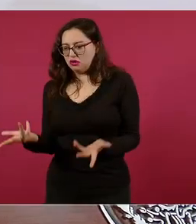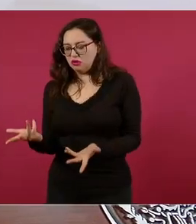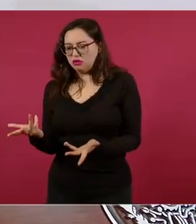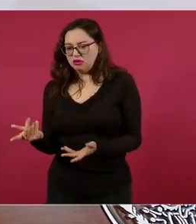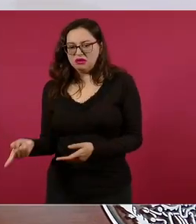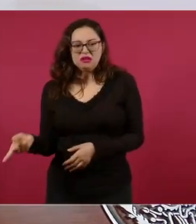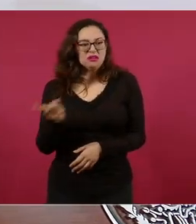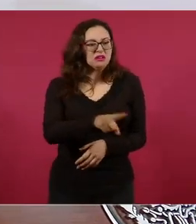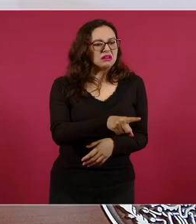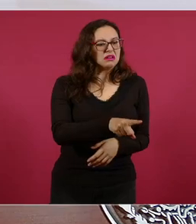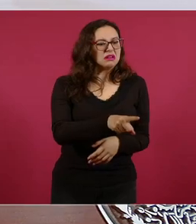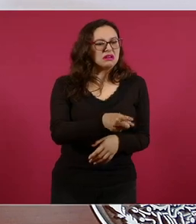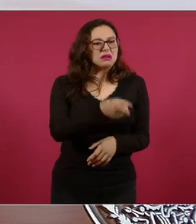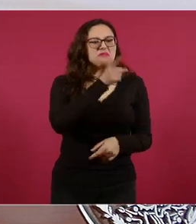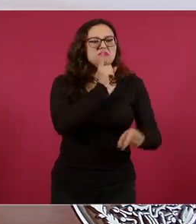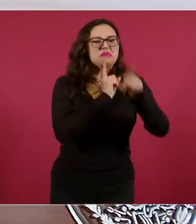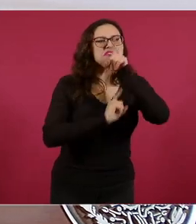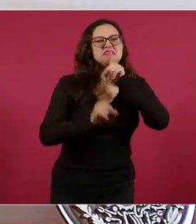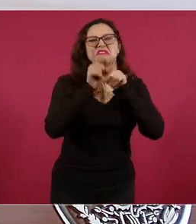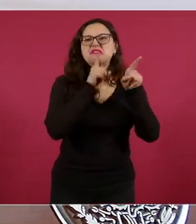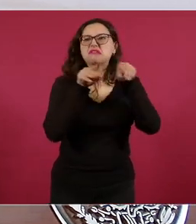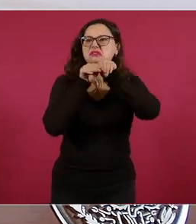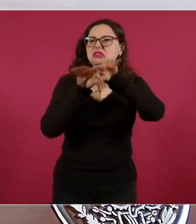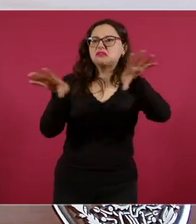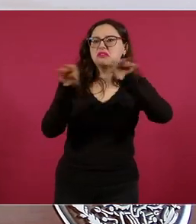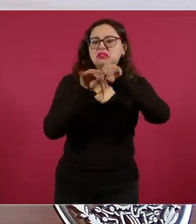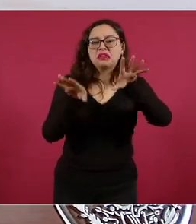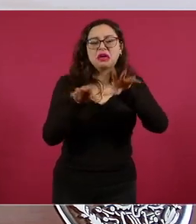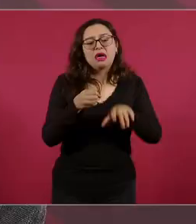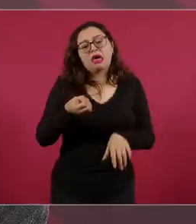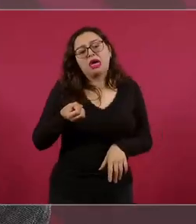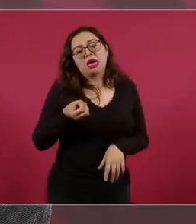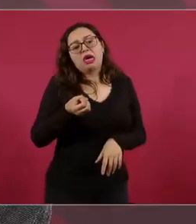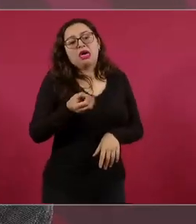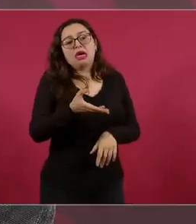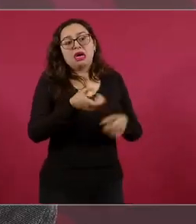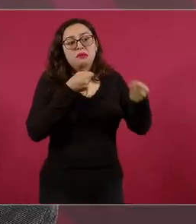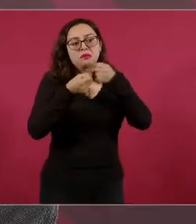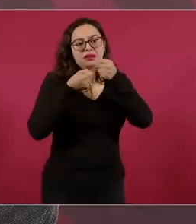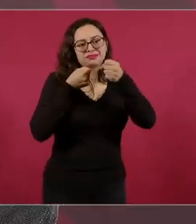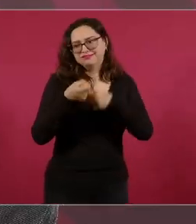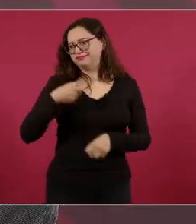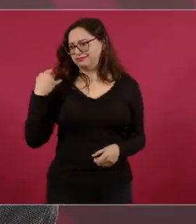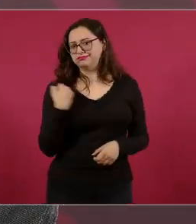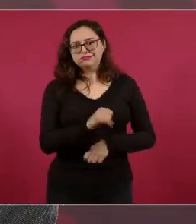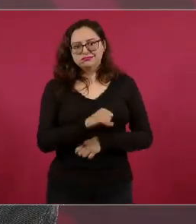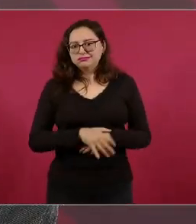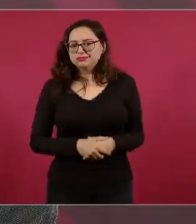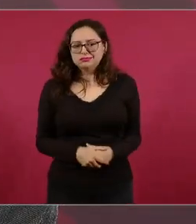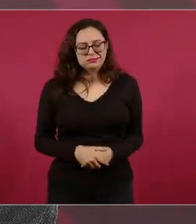es mucho, es rebajar la profesión,